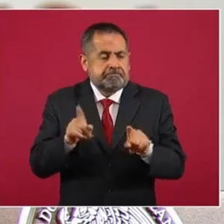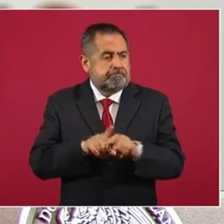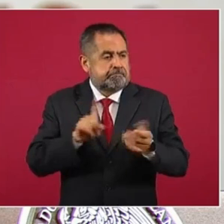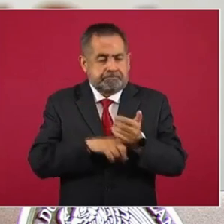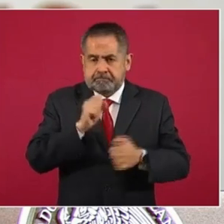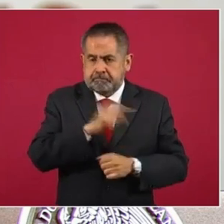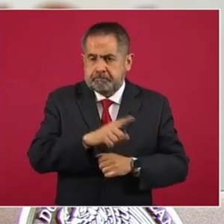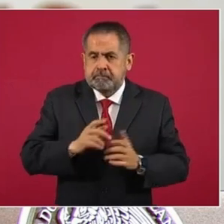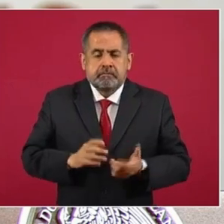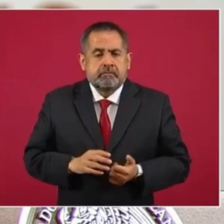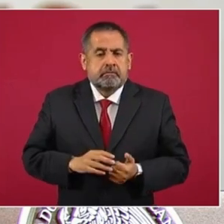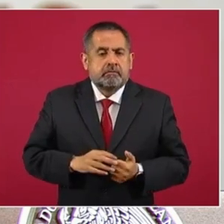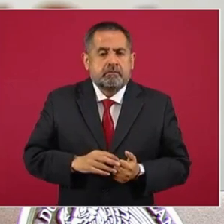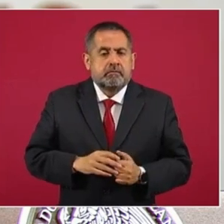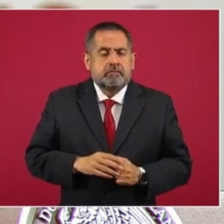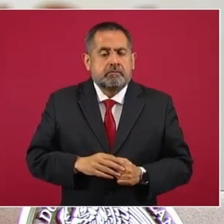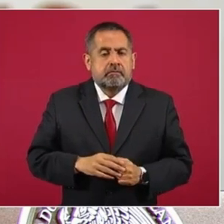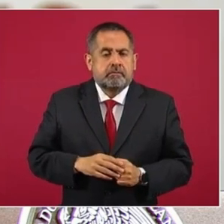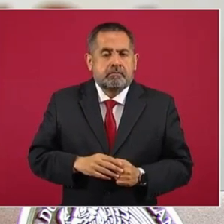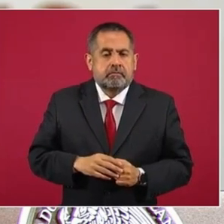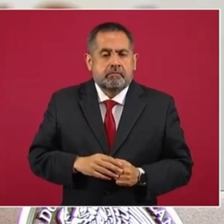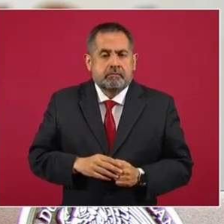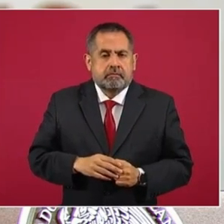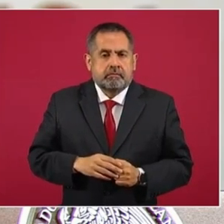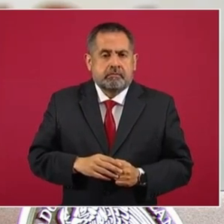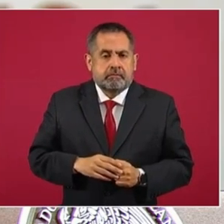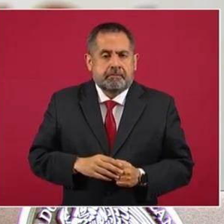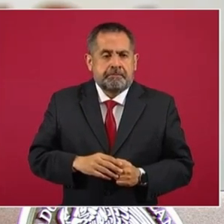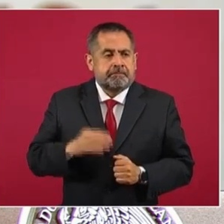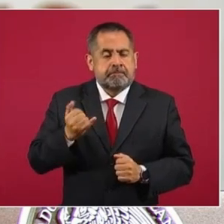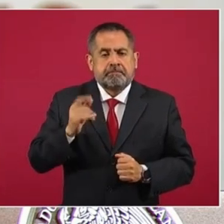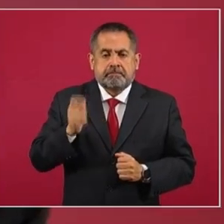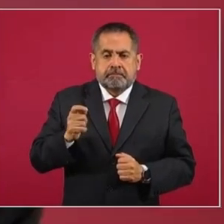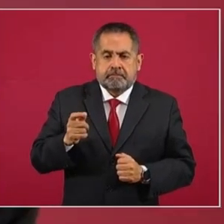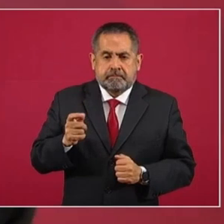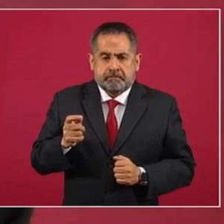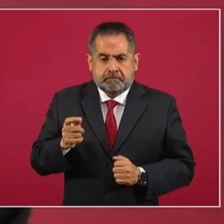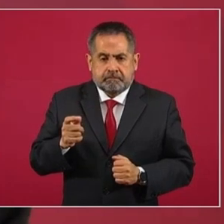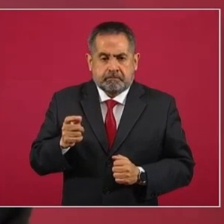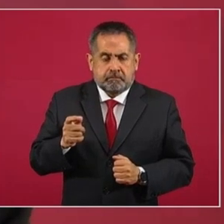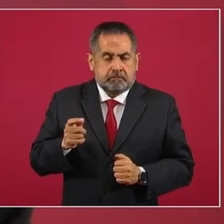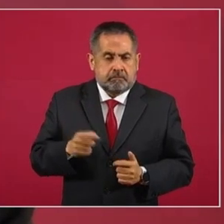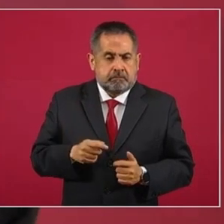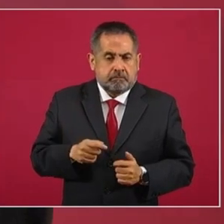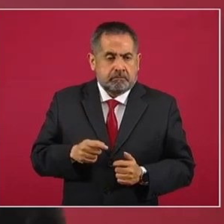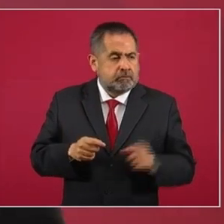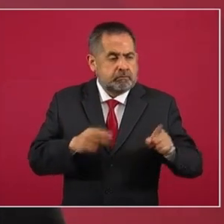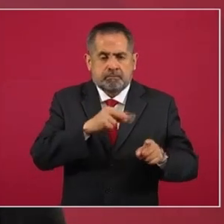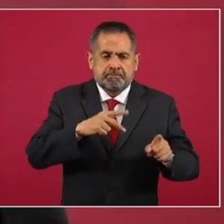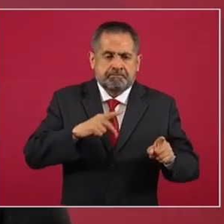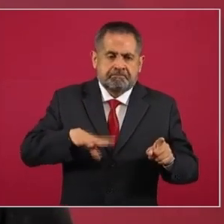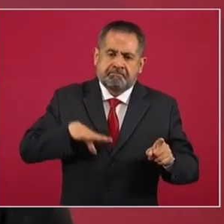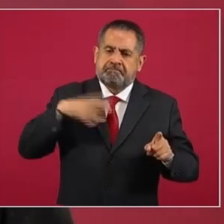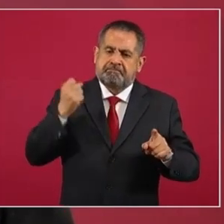sean abusivos